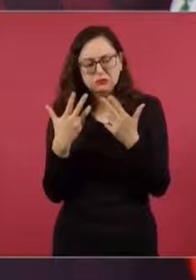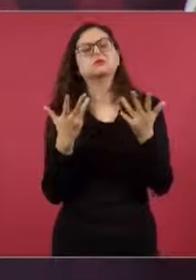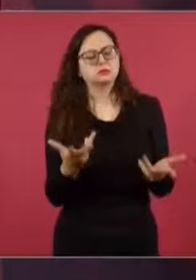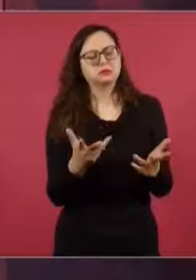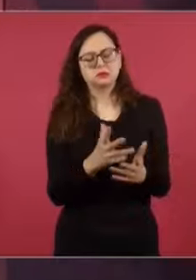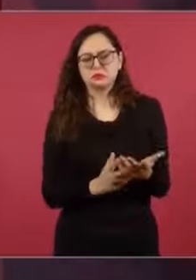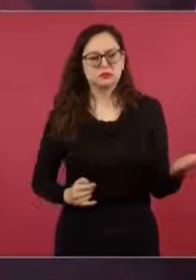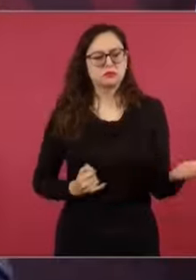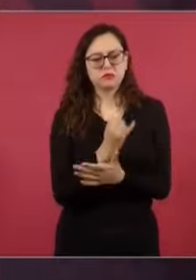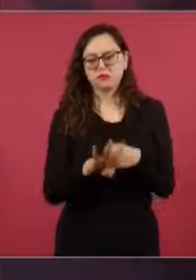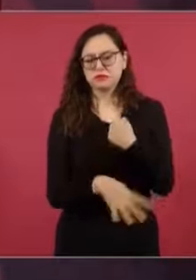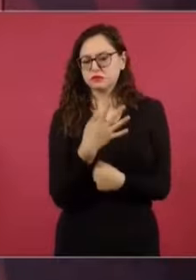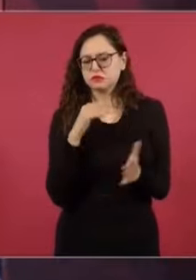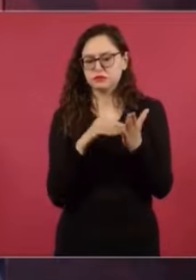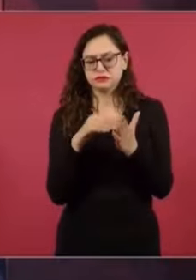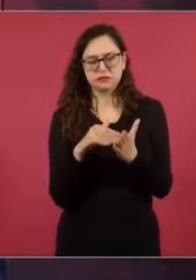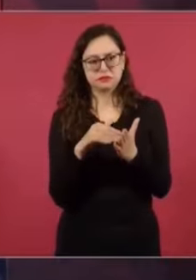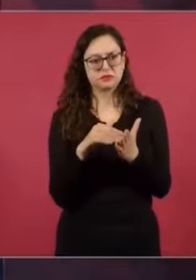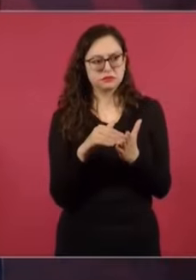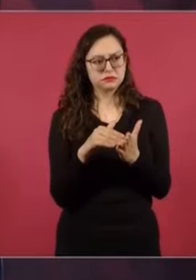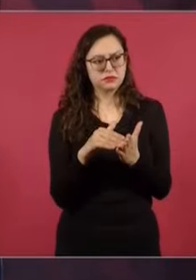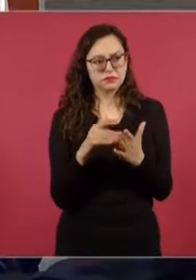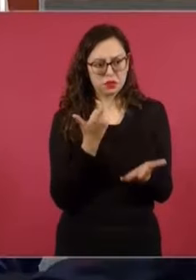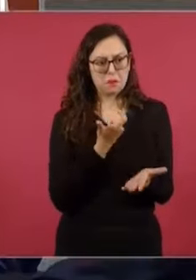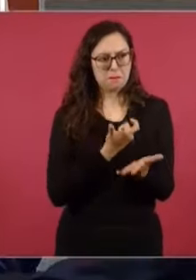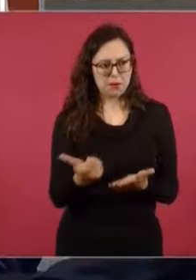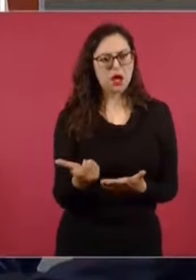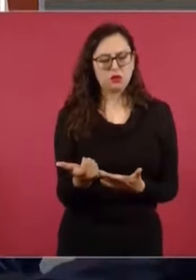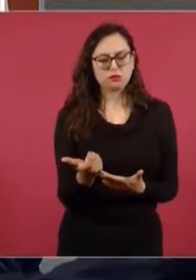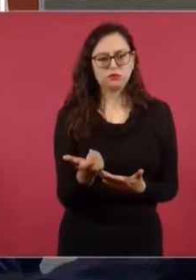se iba a pagar una cantidad, creo que 14 mil millones en aquel entonces,